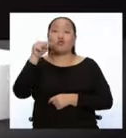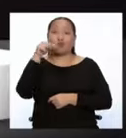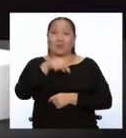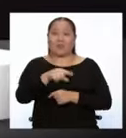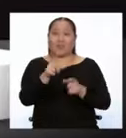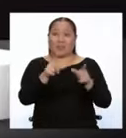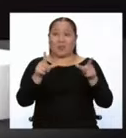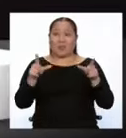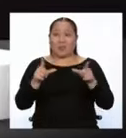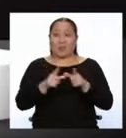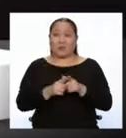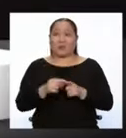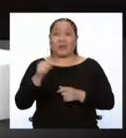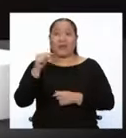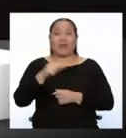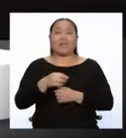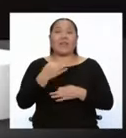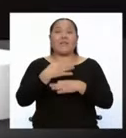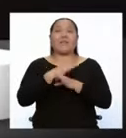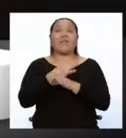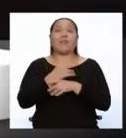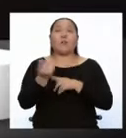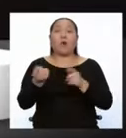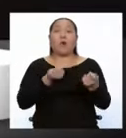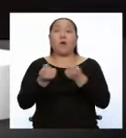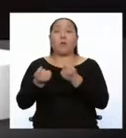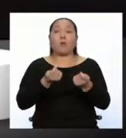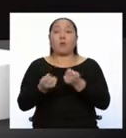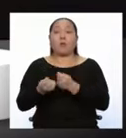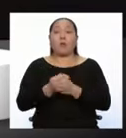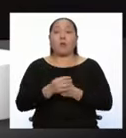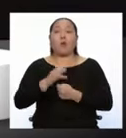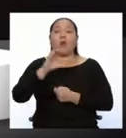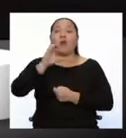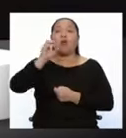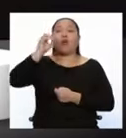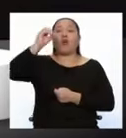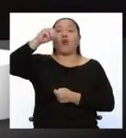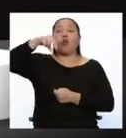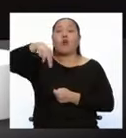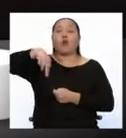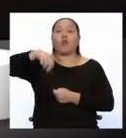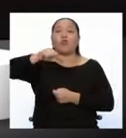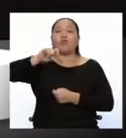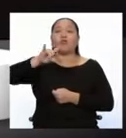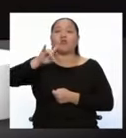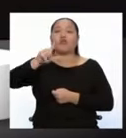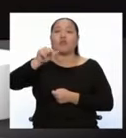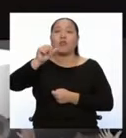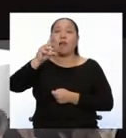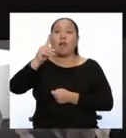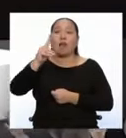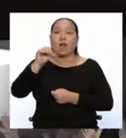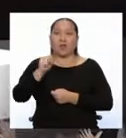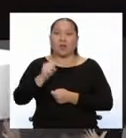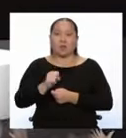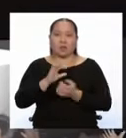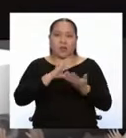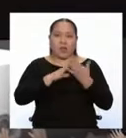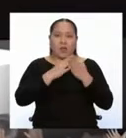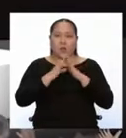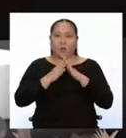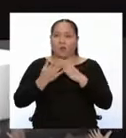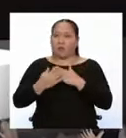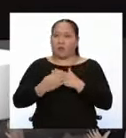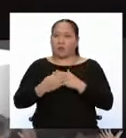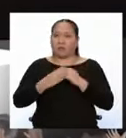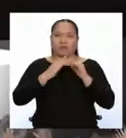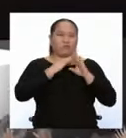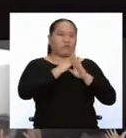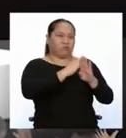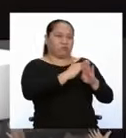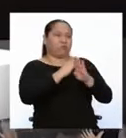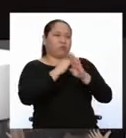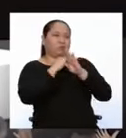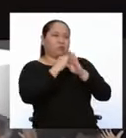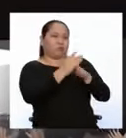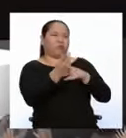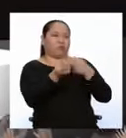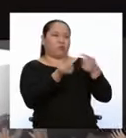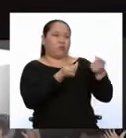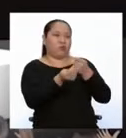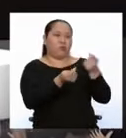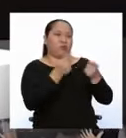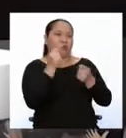A esta forma de gobierno se le conocería como consulado. Y por supuesto, como el pueblo se oponía rotundamente a que el poder